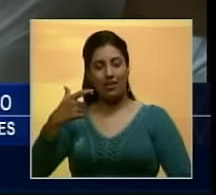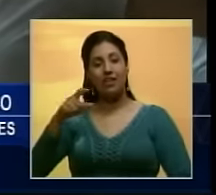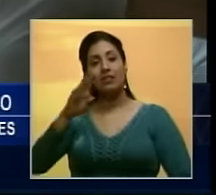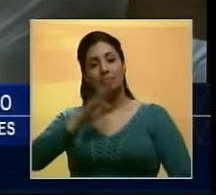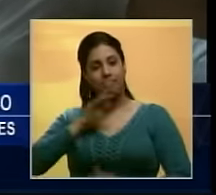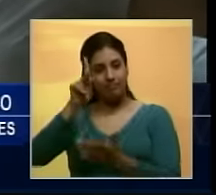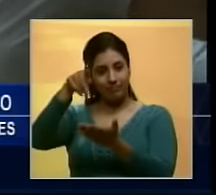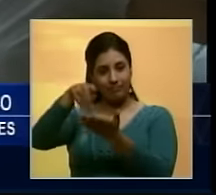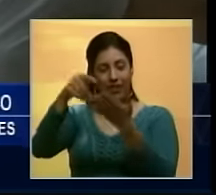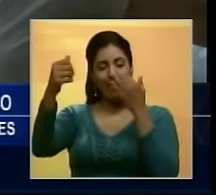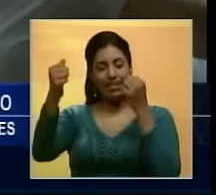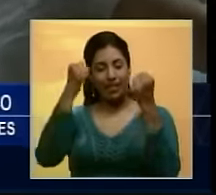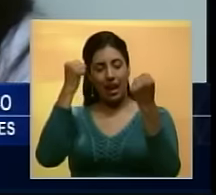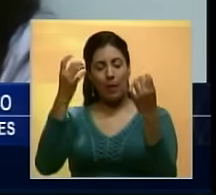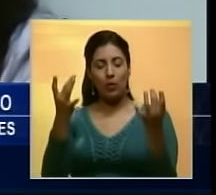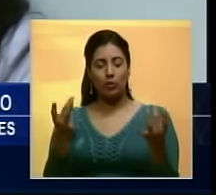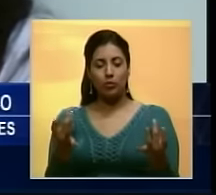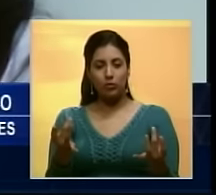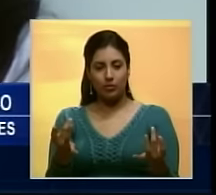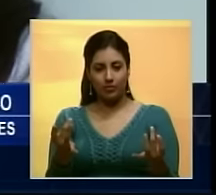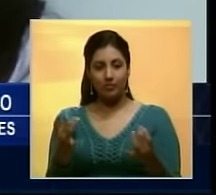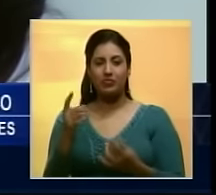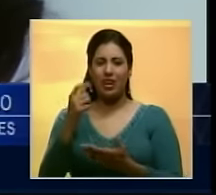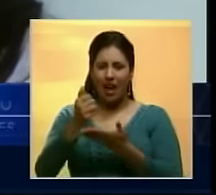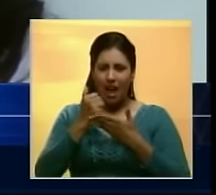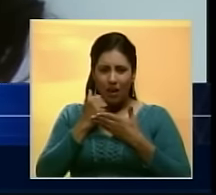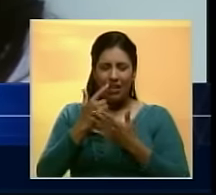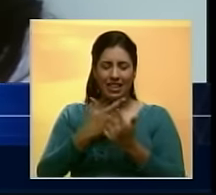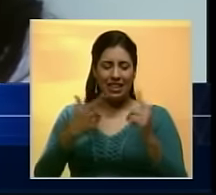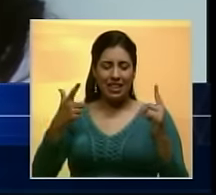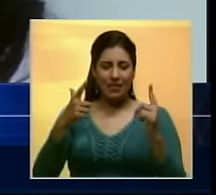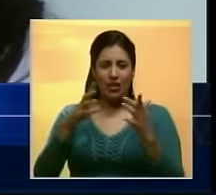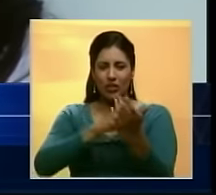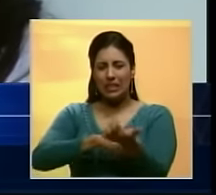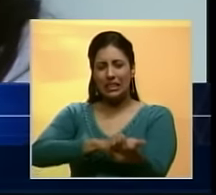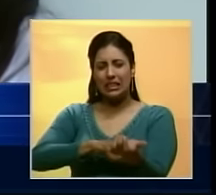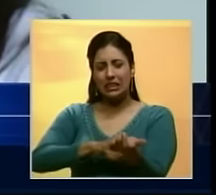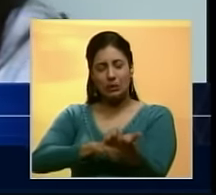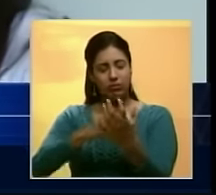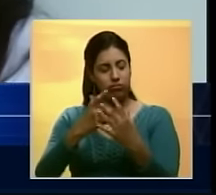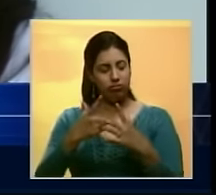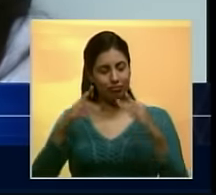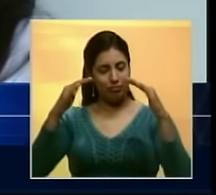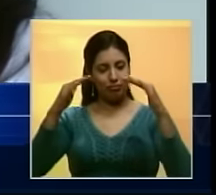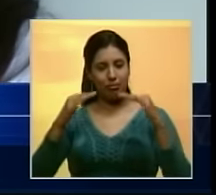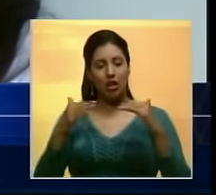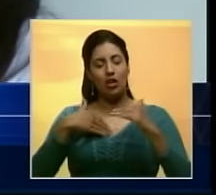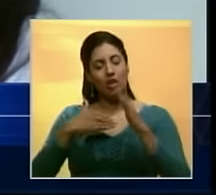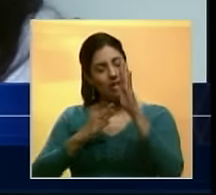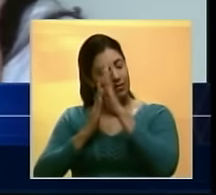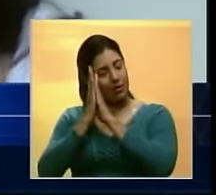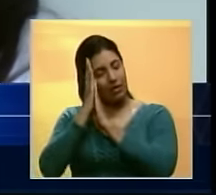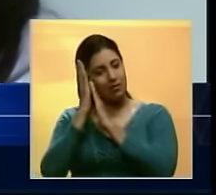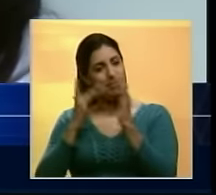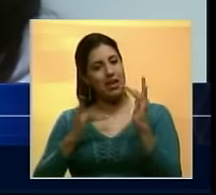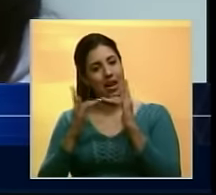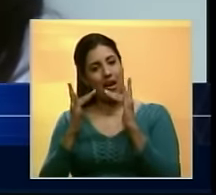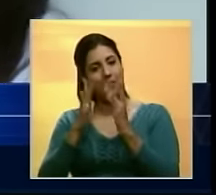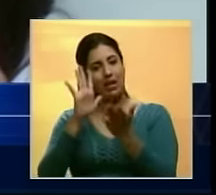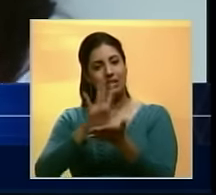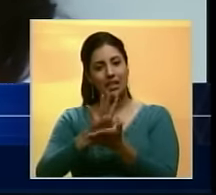asisten a sus terapias de yoga. Esto nos ayuda a liberarles todo. Me puedo acostar en mi cama